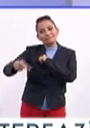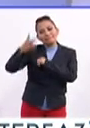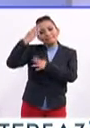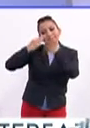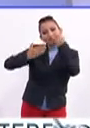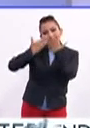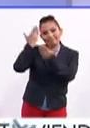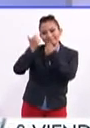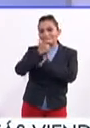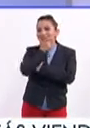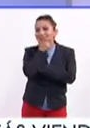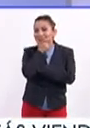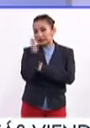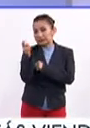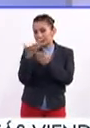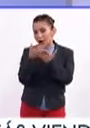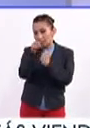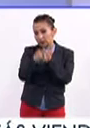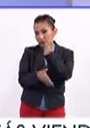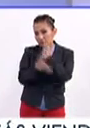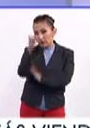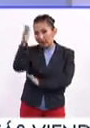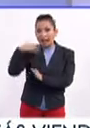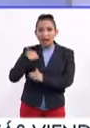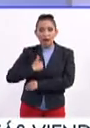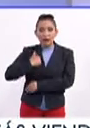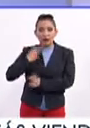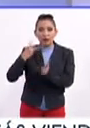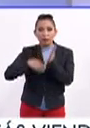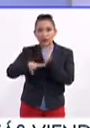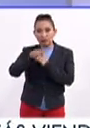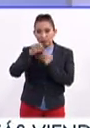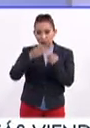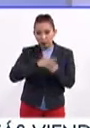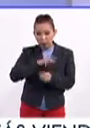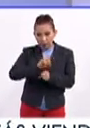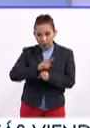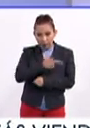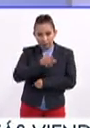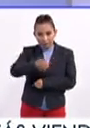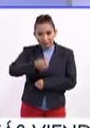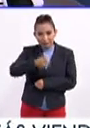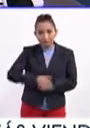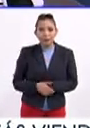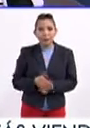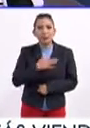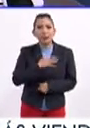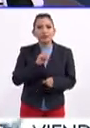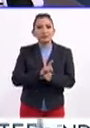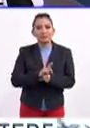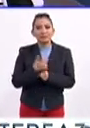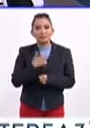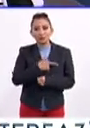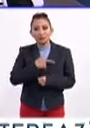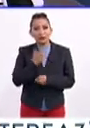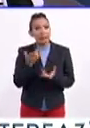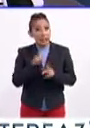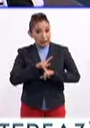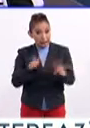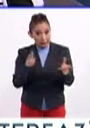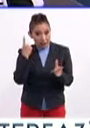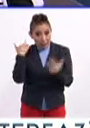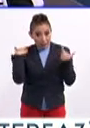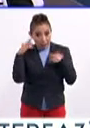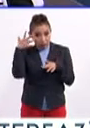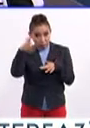sus estudios en el inglés. En este caso, ella estuvo en Canadá en dos mil dieciocho. Gracias, muy buenos días, es un placer saludarte. Buenos días, mucho gusto. ¿Cómo te va? ¿Ya lista para